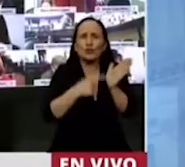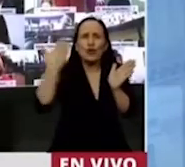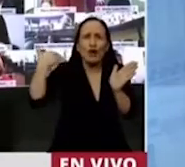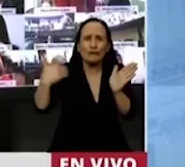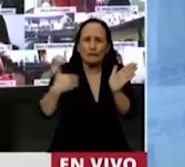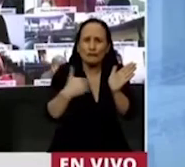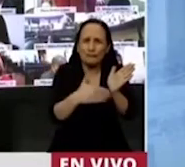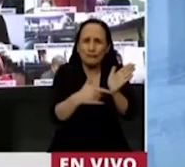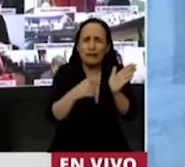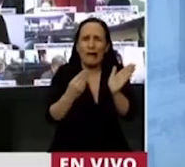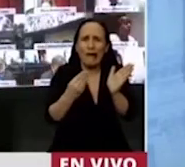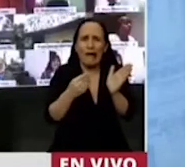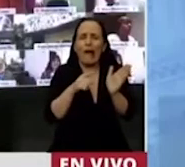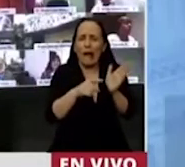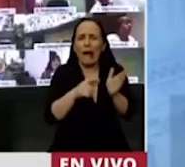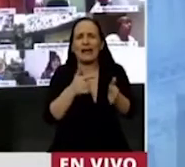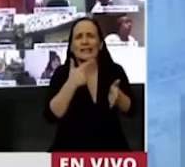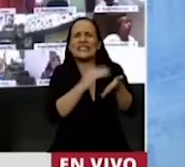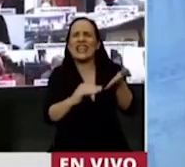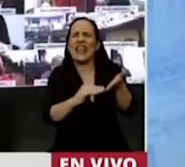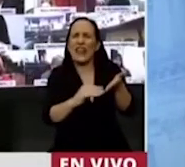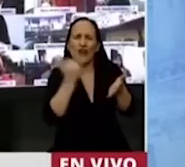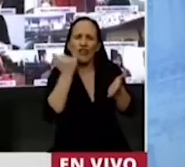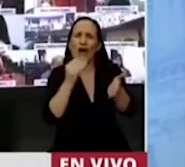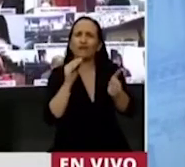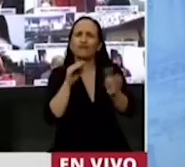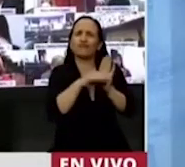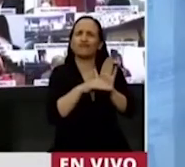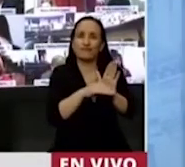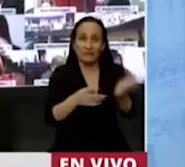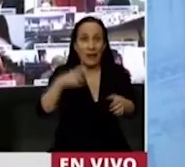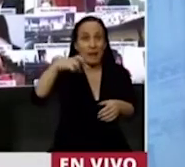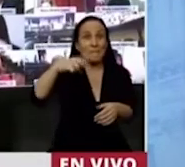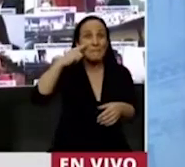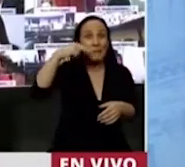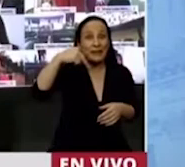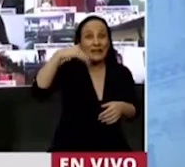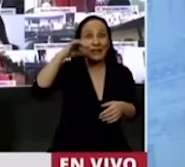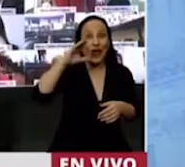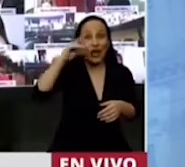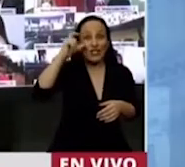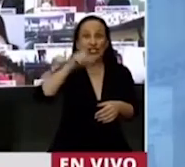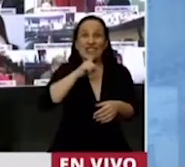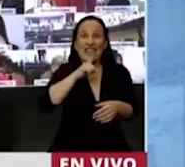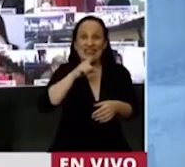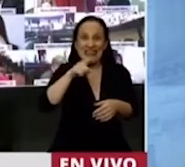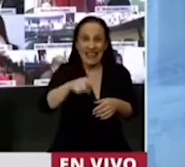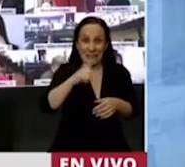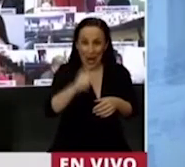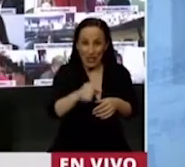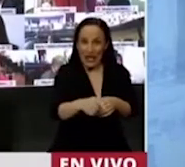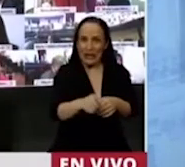acordar, que tenían los senadores designados, no se acuerda, Pinochet en una banca. Eran las